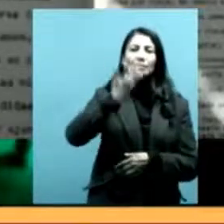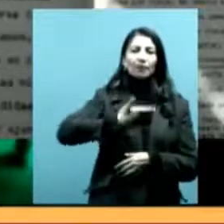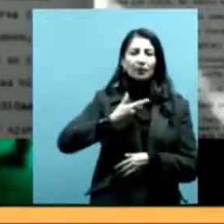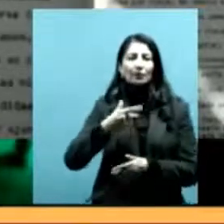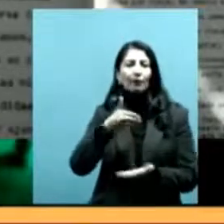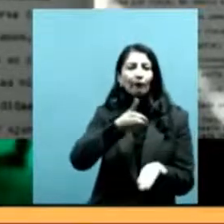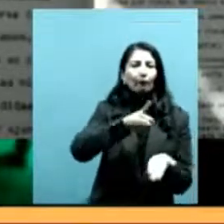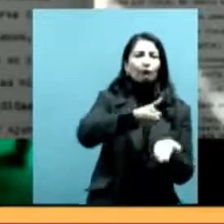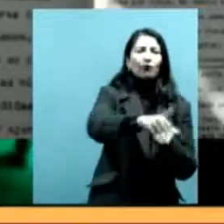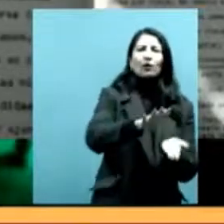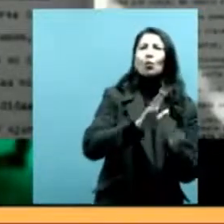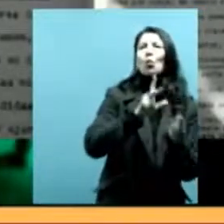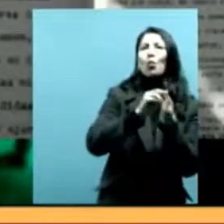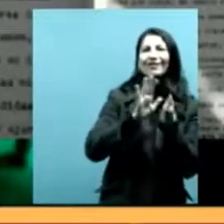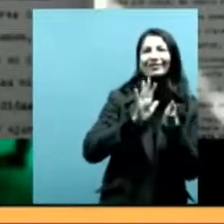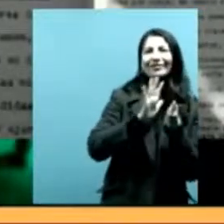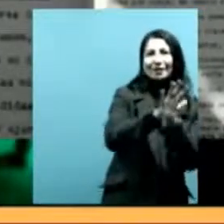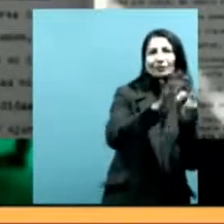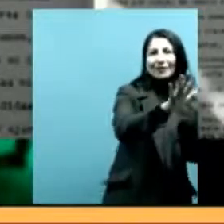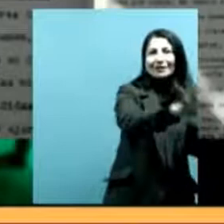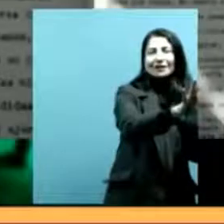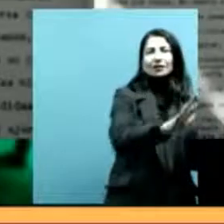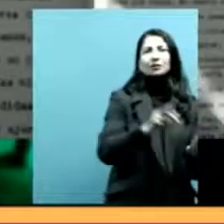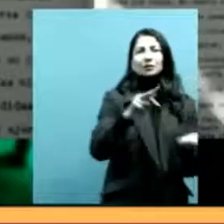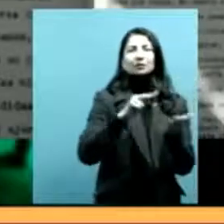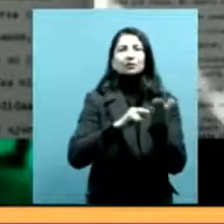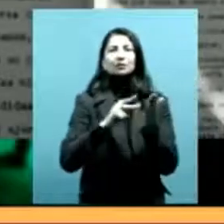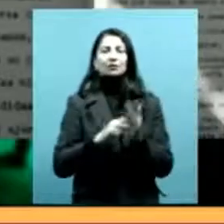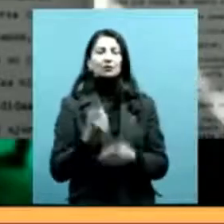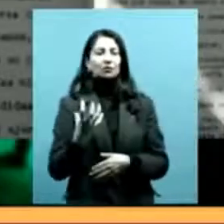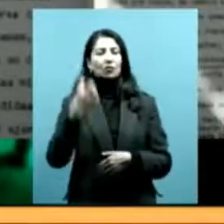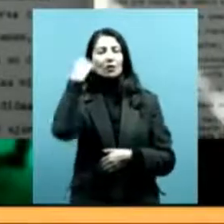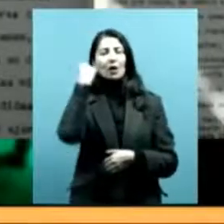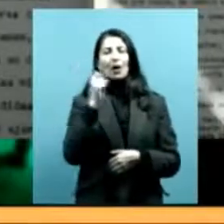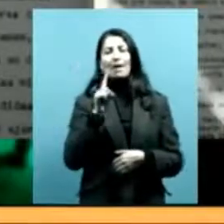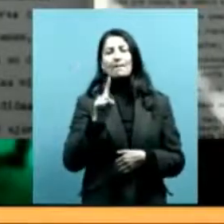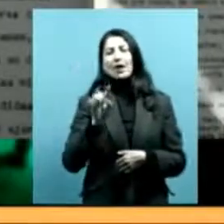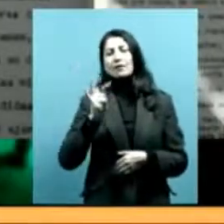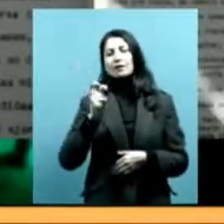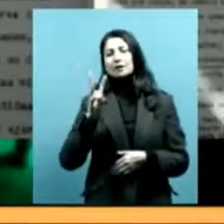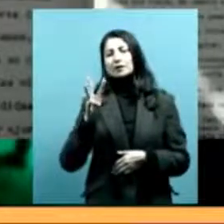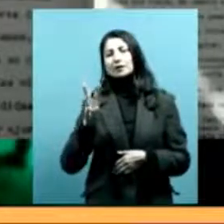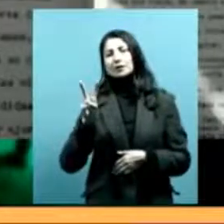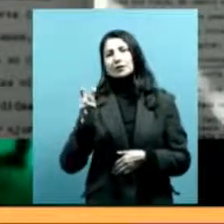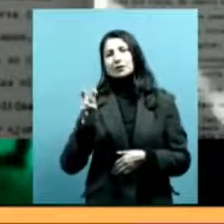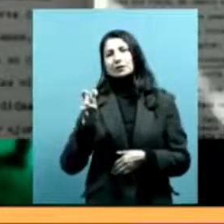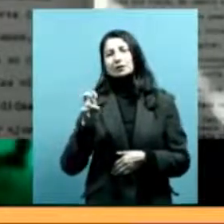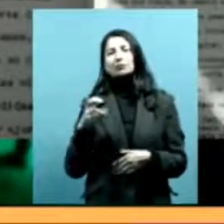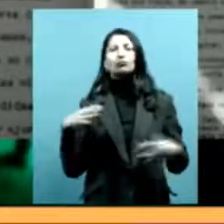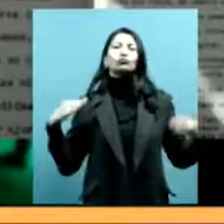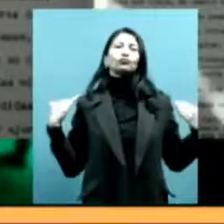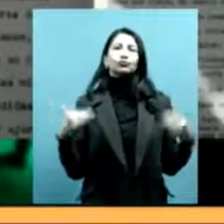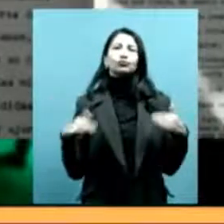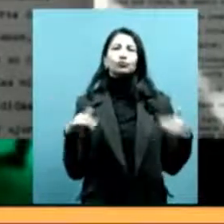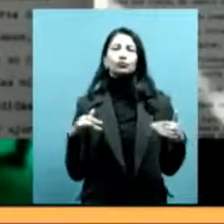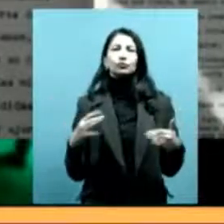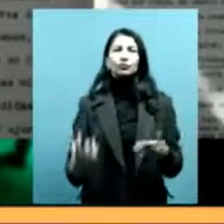Un desalojo que en 1937, que es bastante reciente,